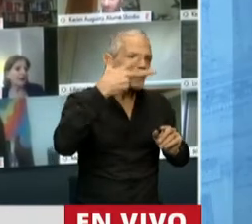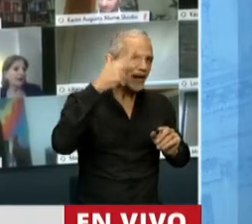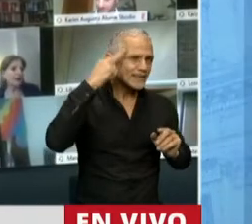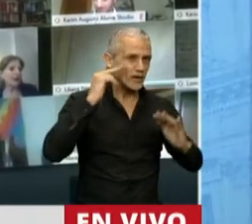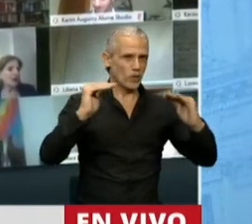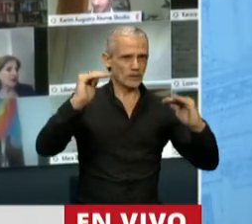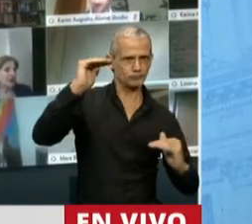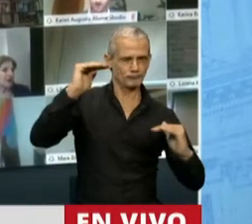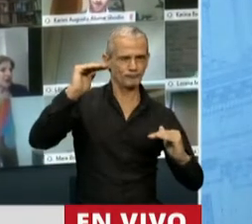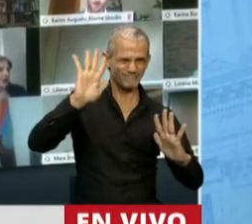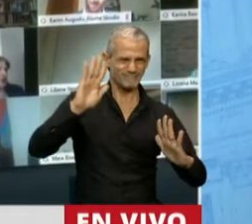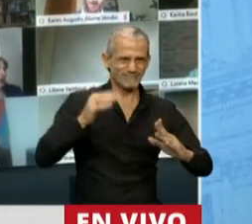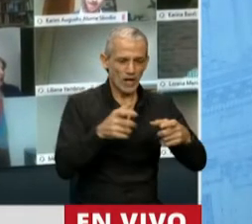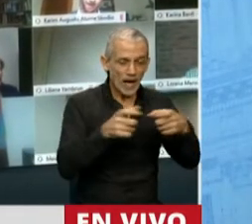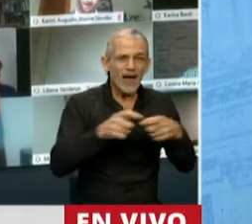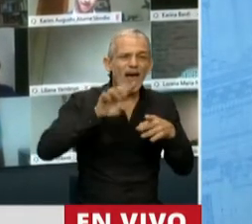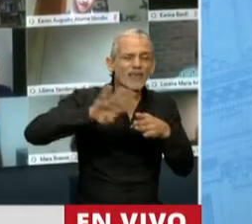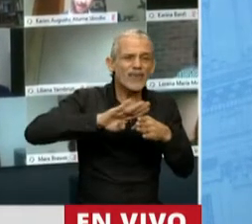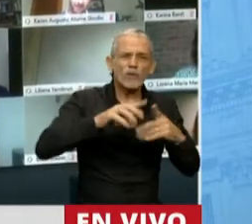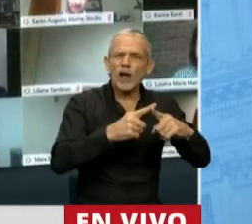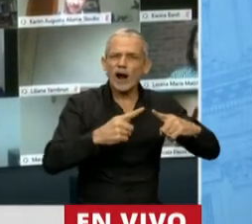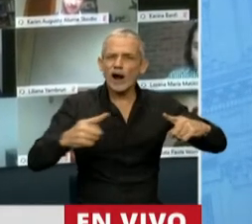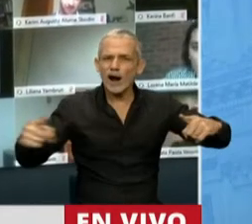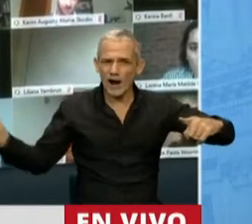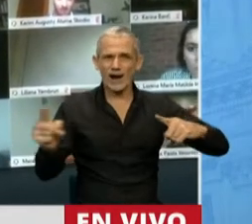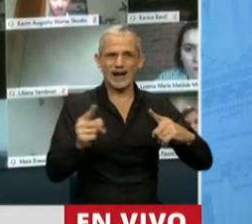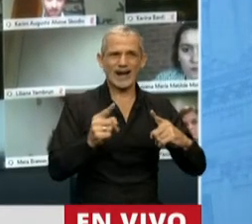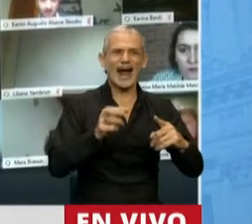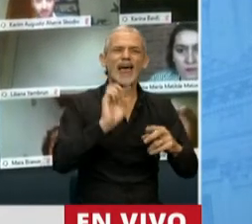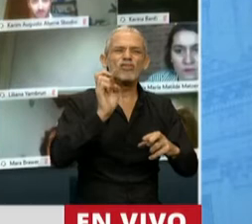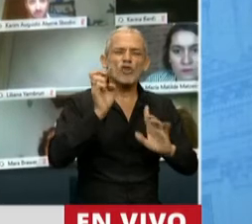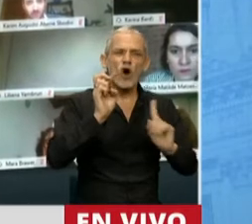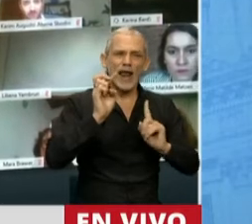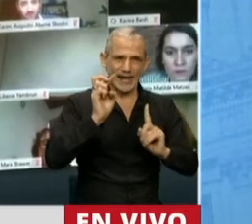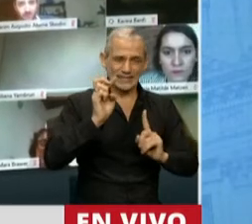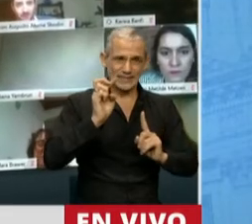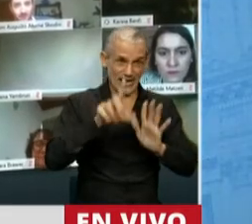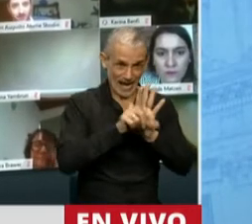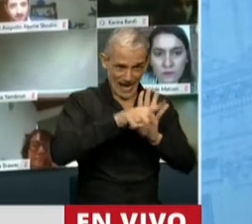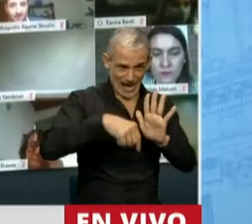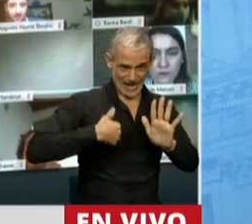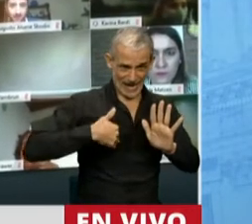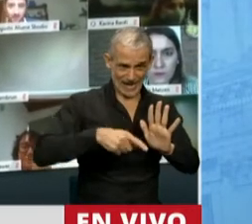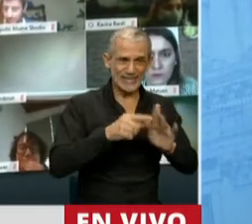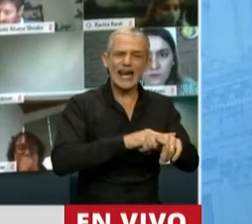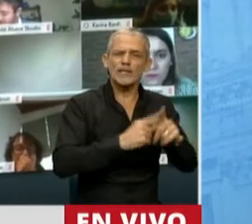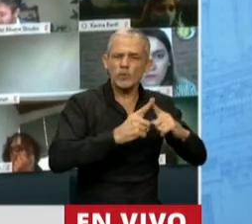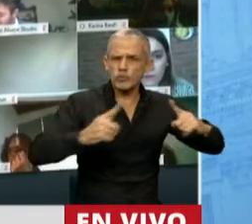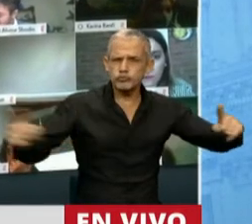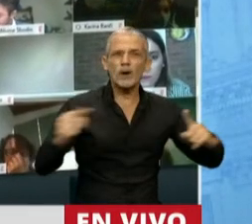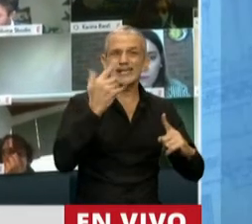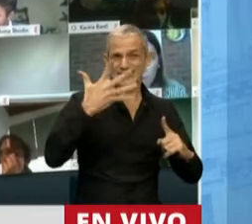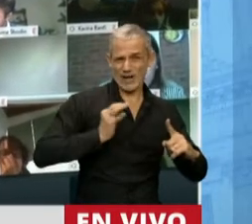La vida promedio de la deuda en dólares emitida bajo ley argentina es de 5